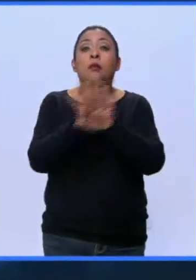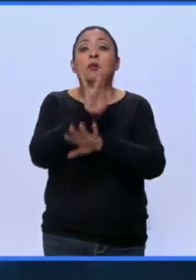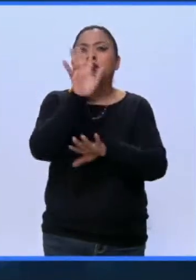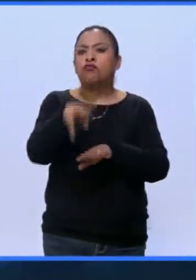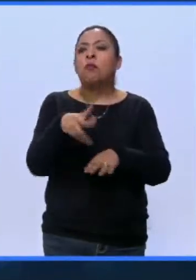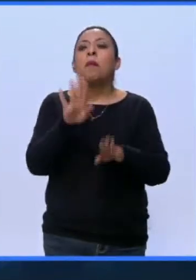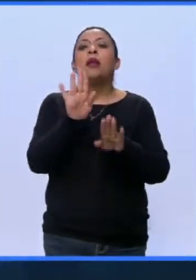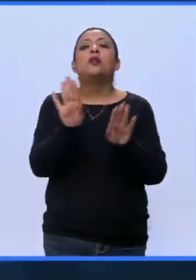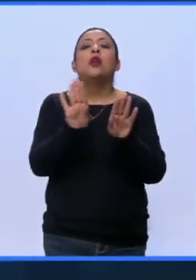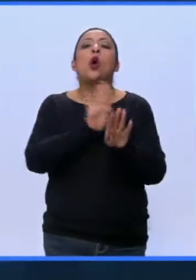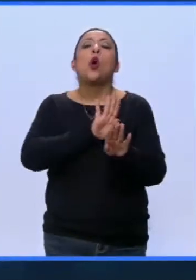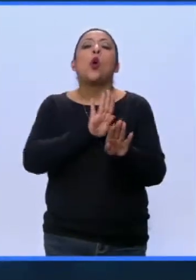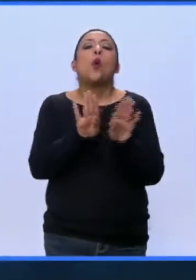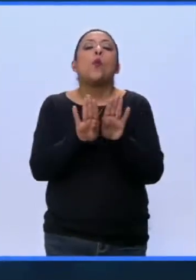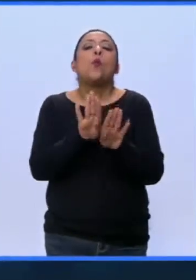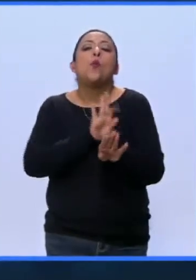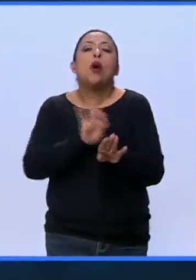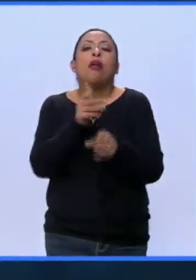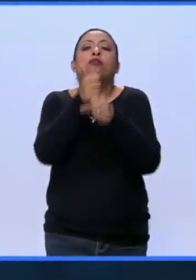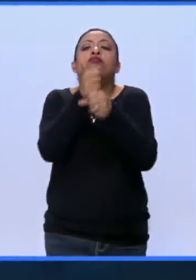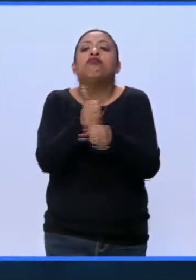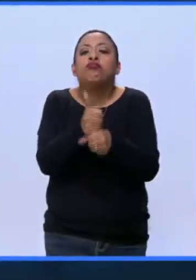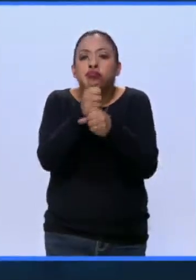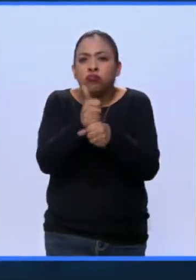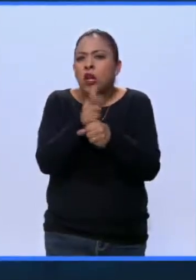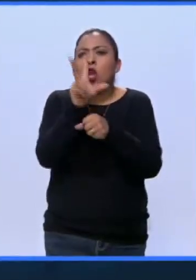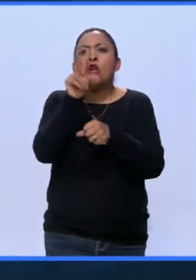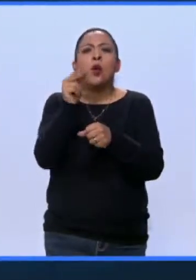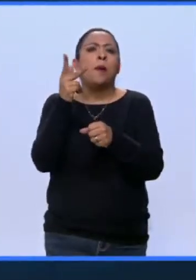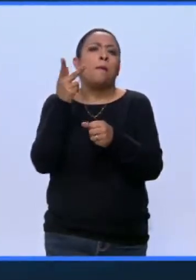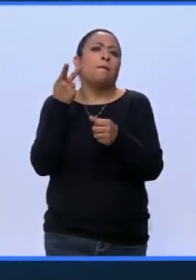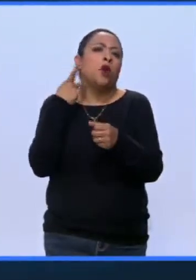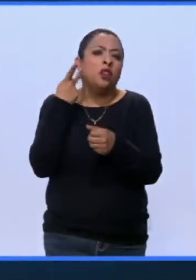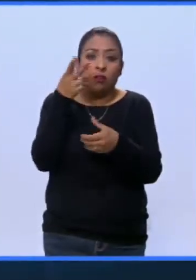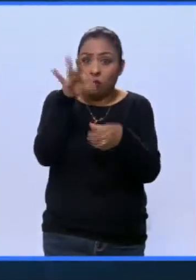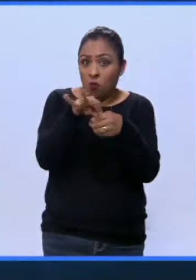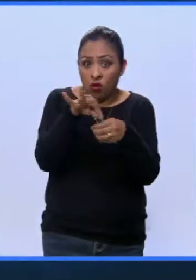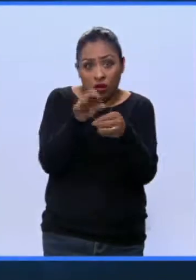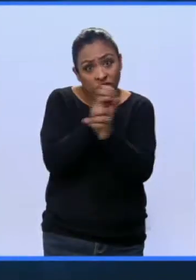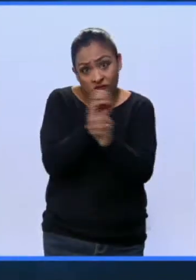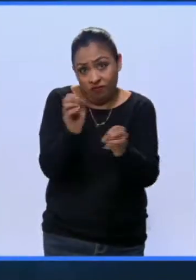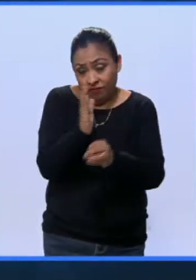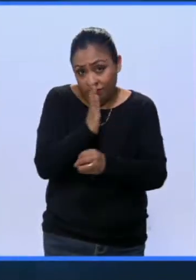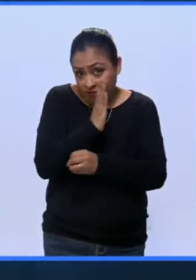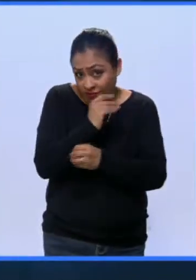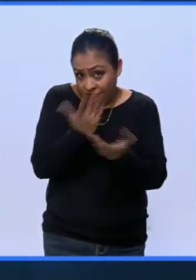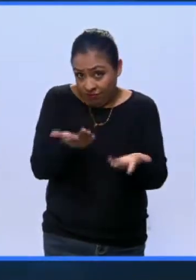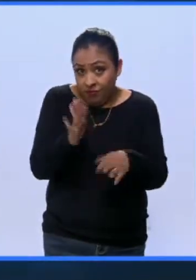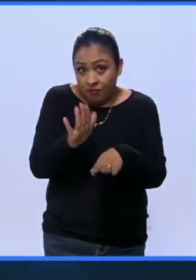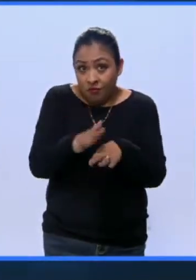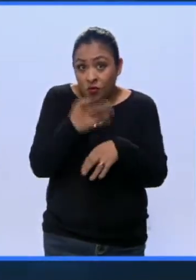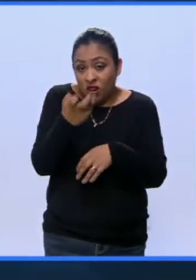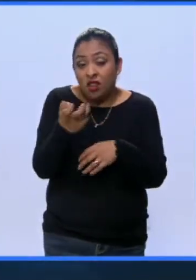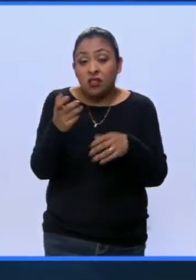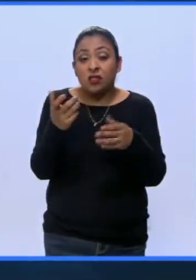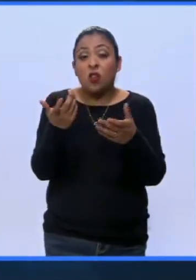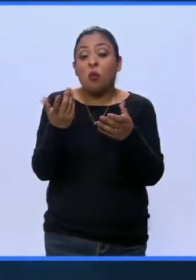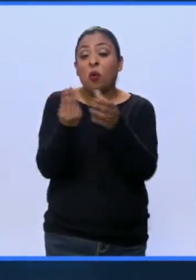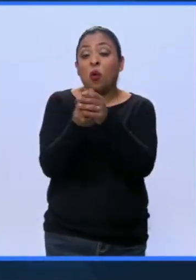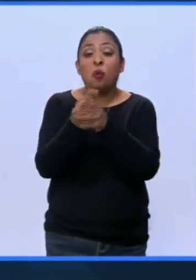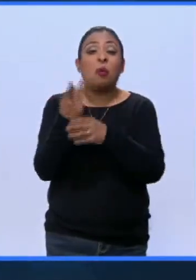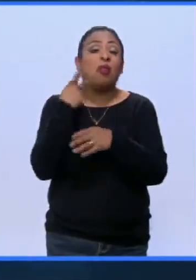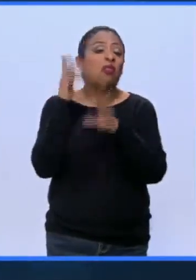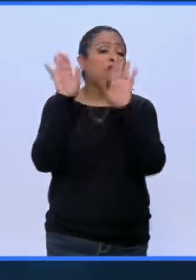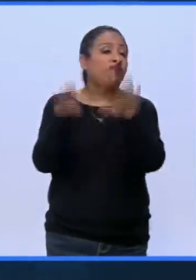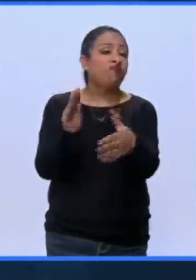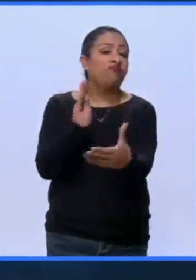perfectas. No son un activo político, no votan, con lo cual a la clase política no les interesa